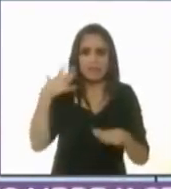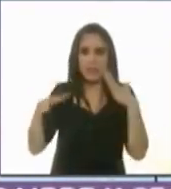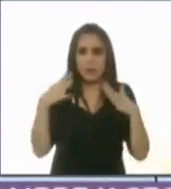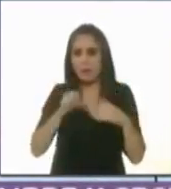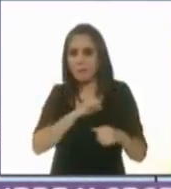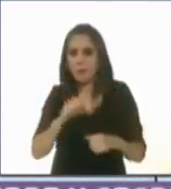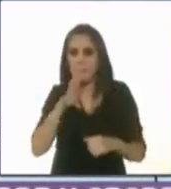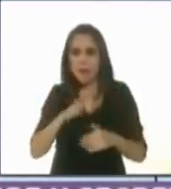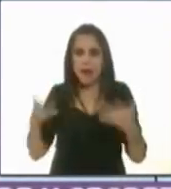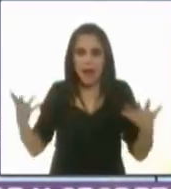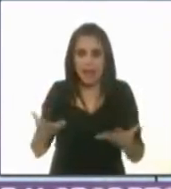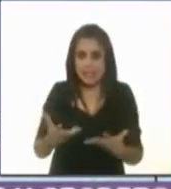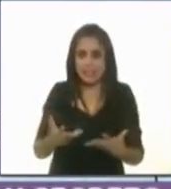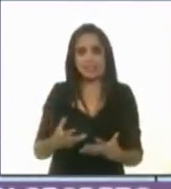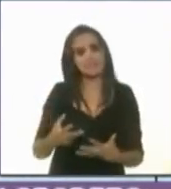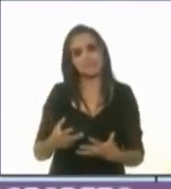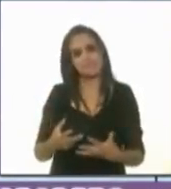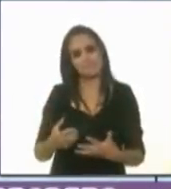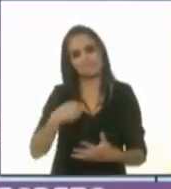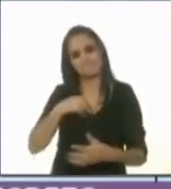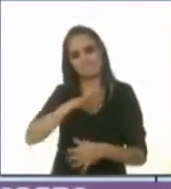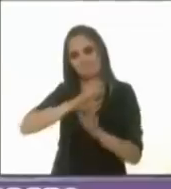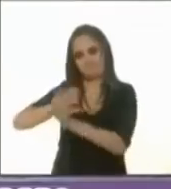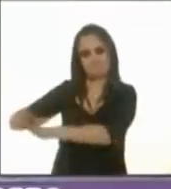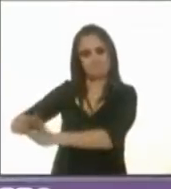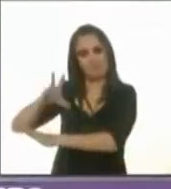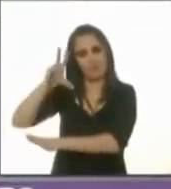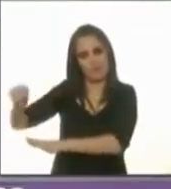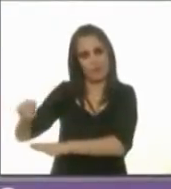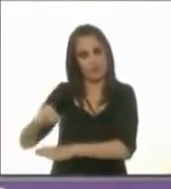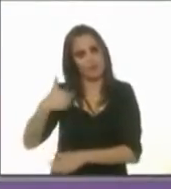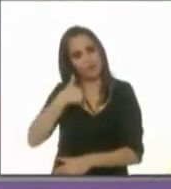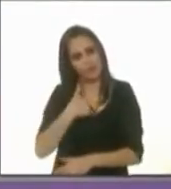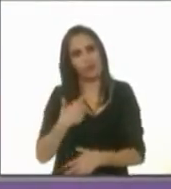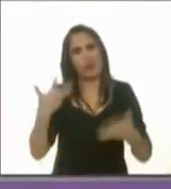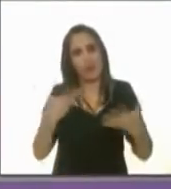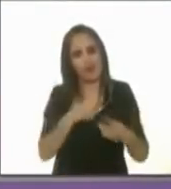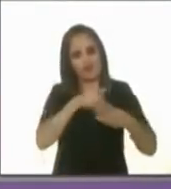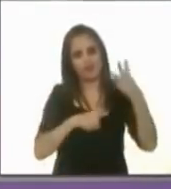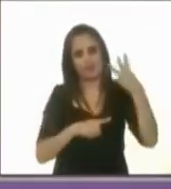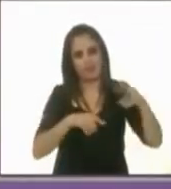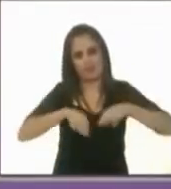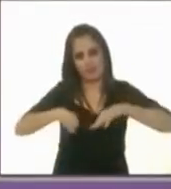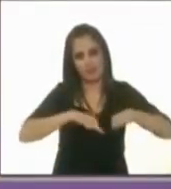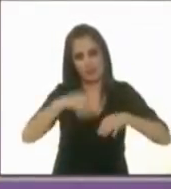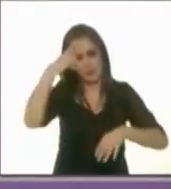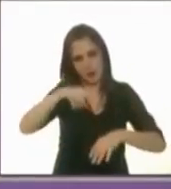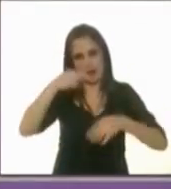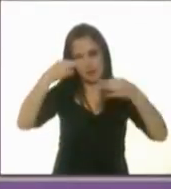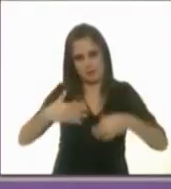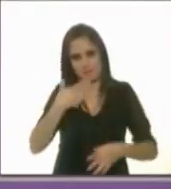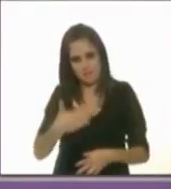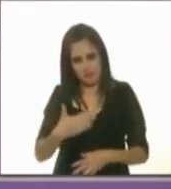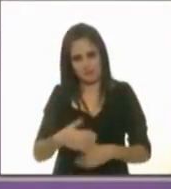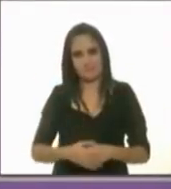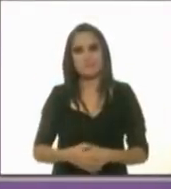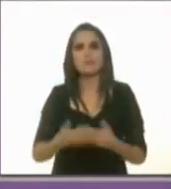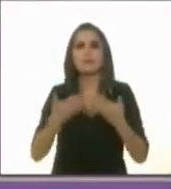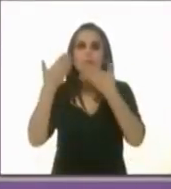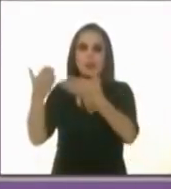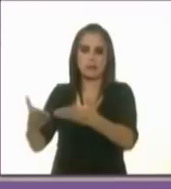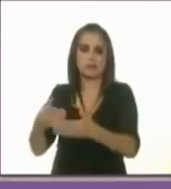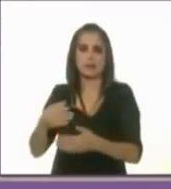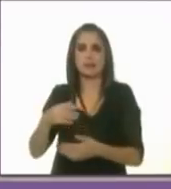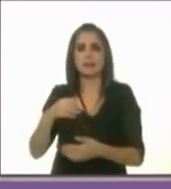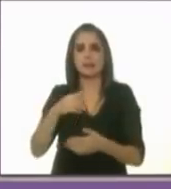autorizar estas tres cosas. Muchísimas gracias, candidato Miquel Arriola. Tiene el uso de la voz la